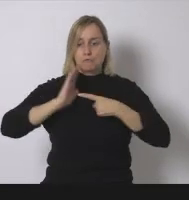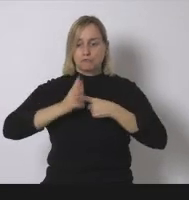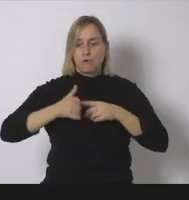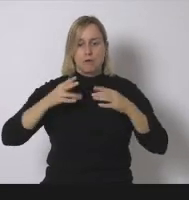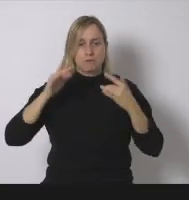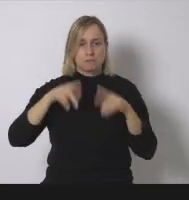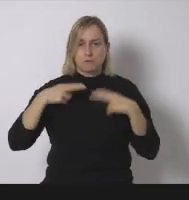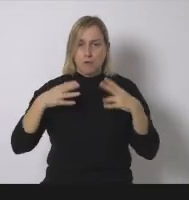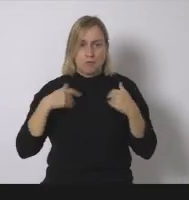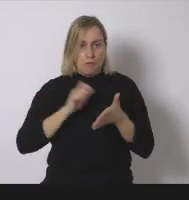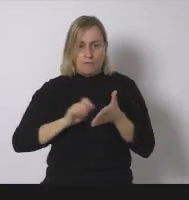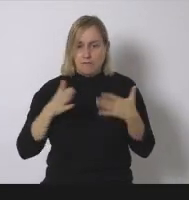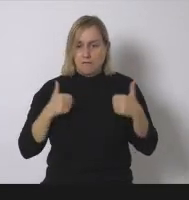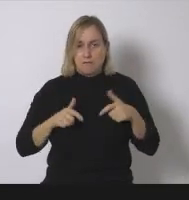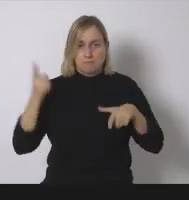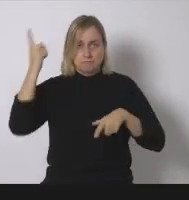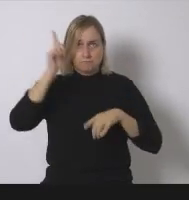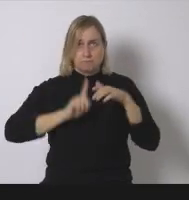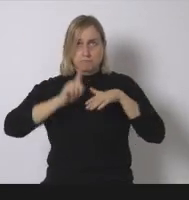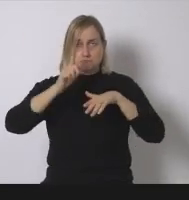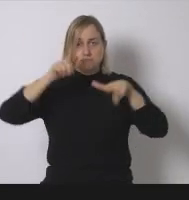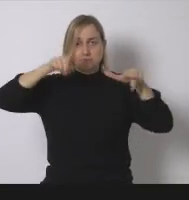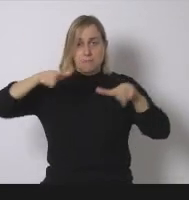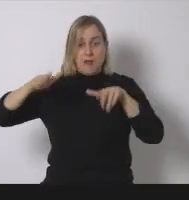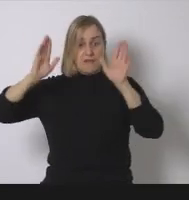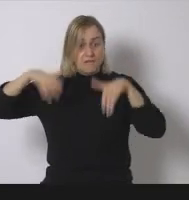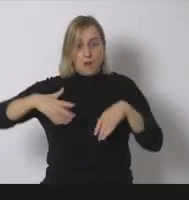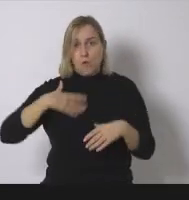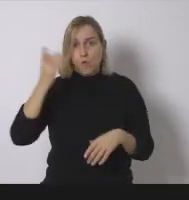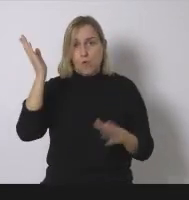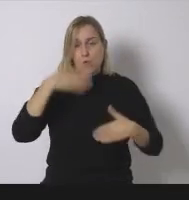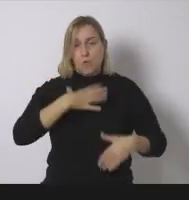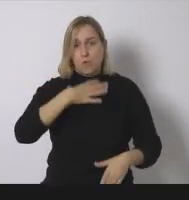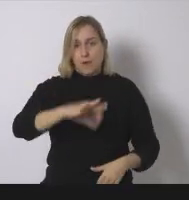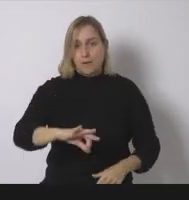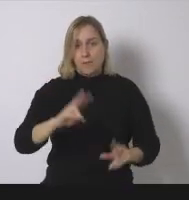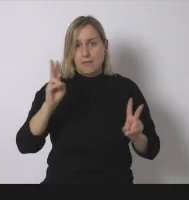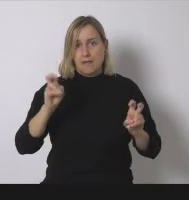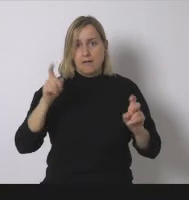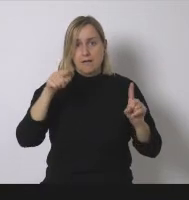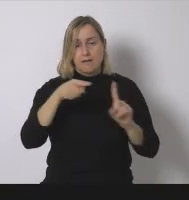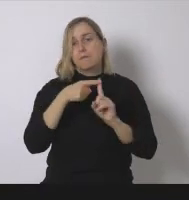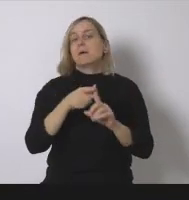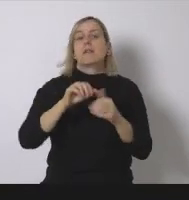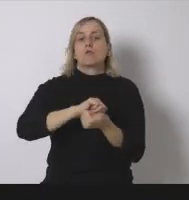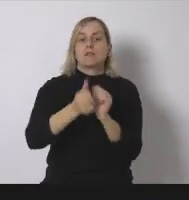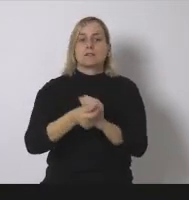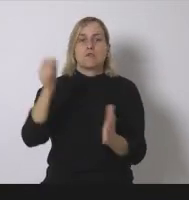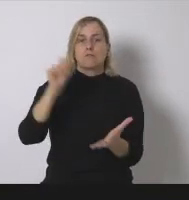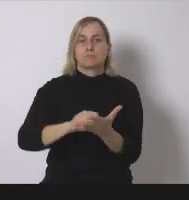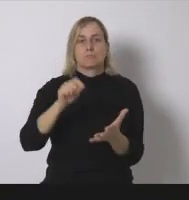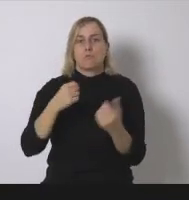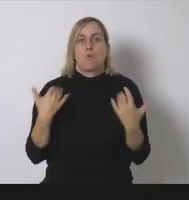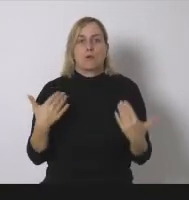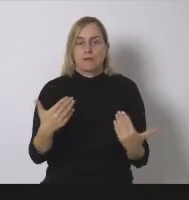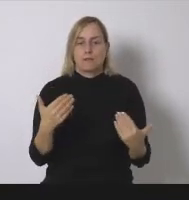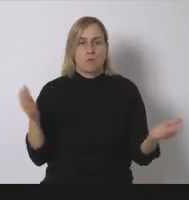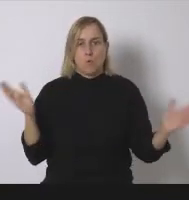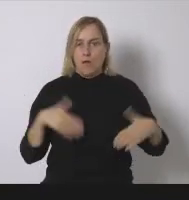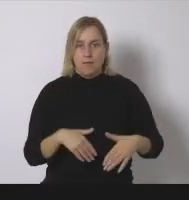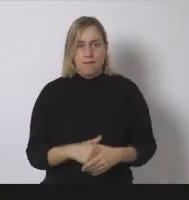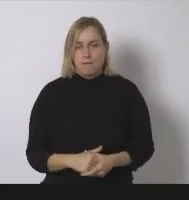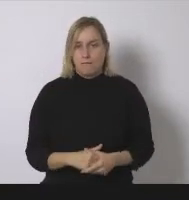capacidad para hacer una transición rápida y urgente del modelo de producción eléctrica como se requiere ¿no?